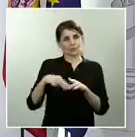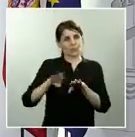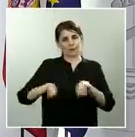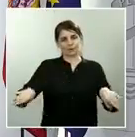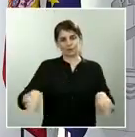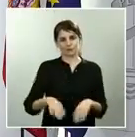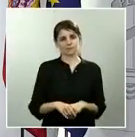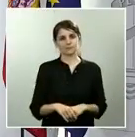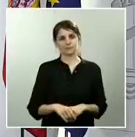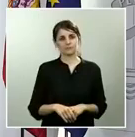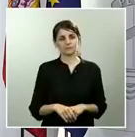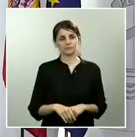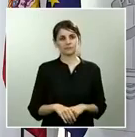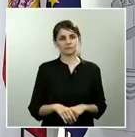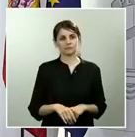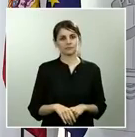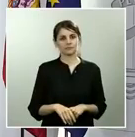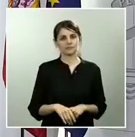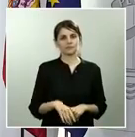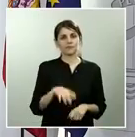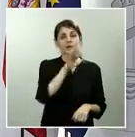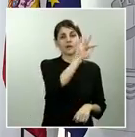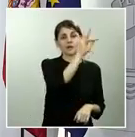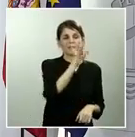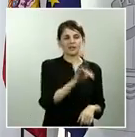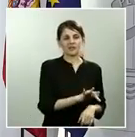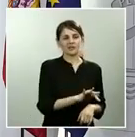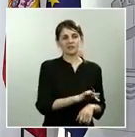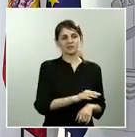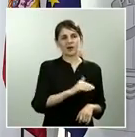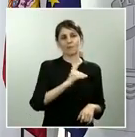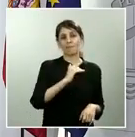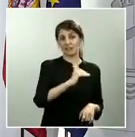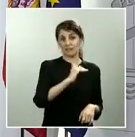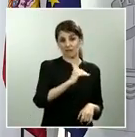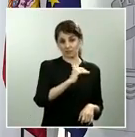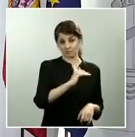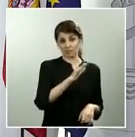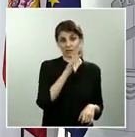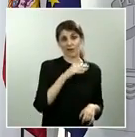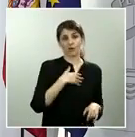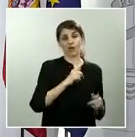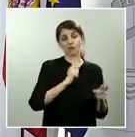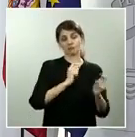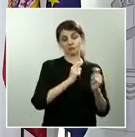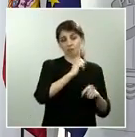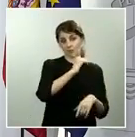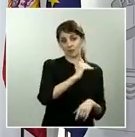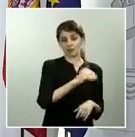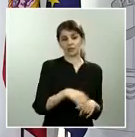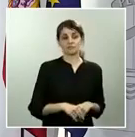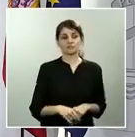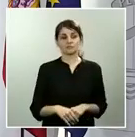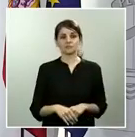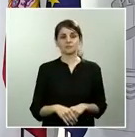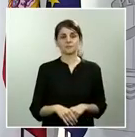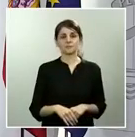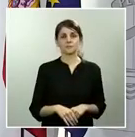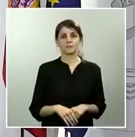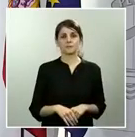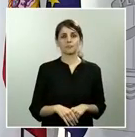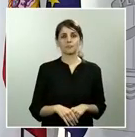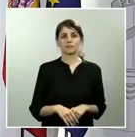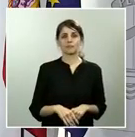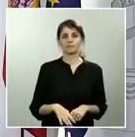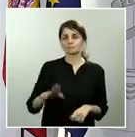Interviene ahora Maldita y después lo haría Telecinco. Adelante, Maldita. Buenas tardes, ministra. Soy Sergio Sanjado, de Maldita